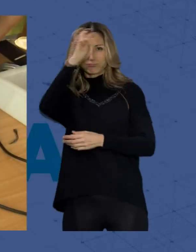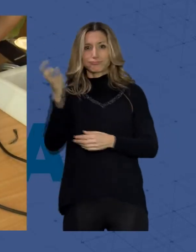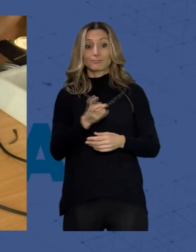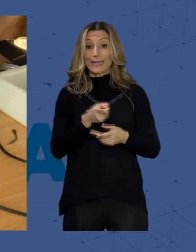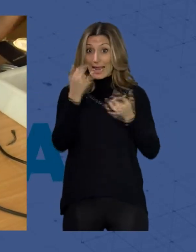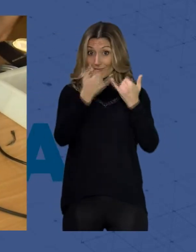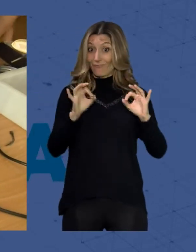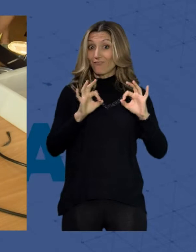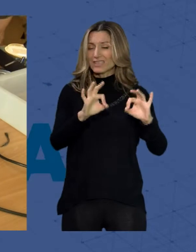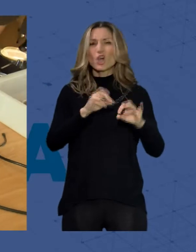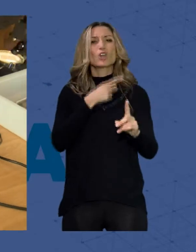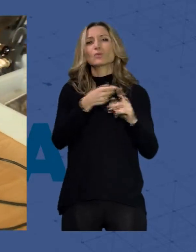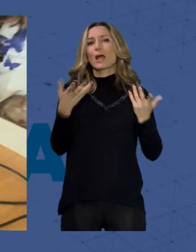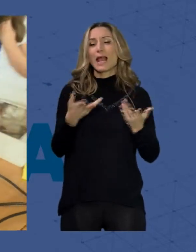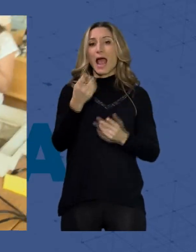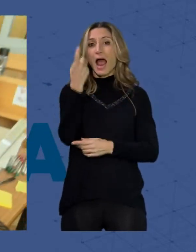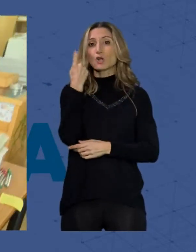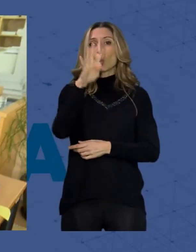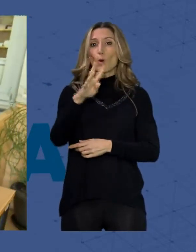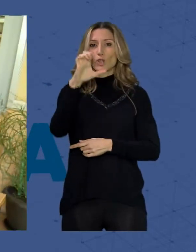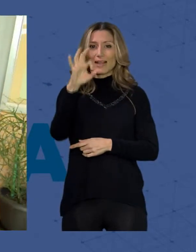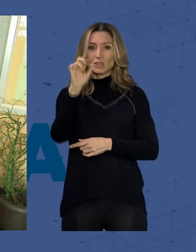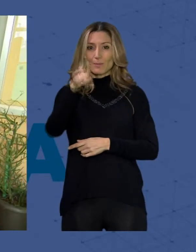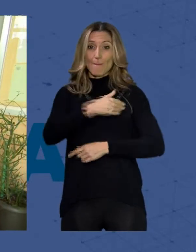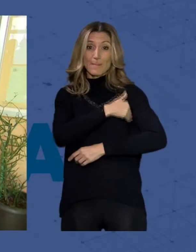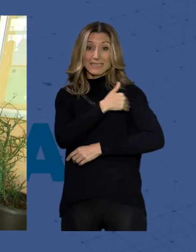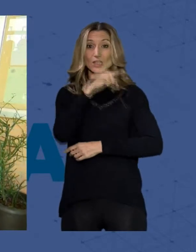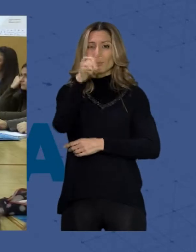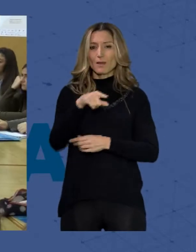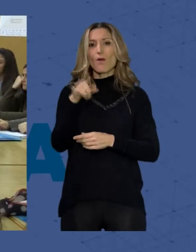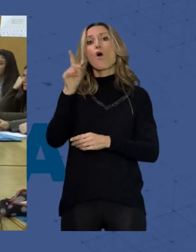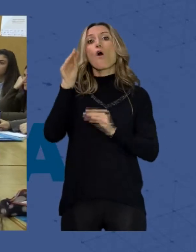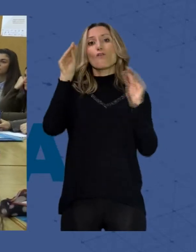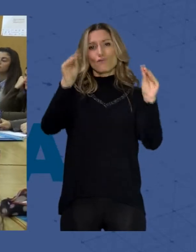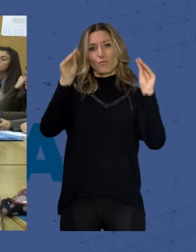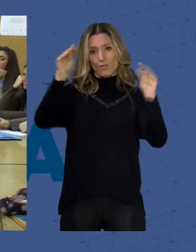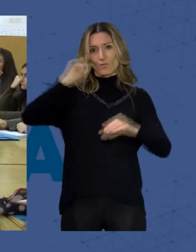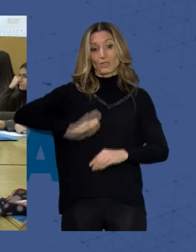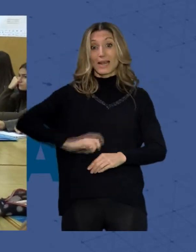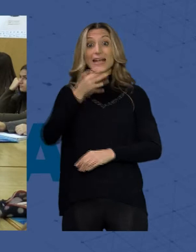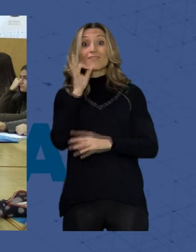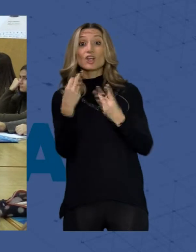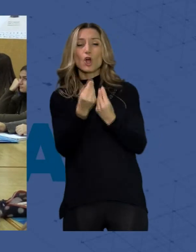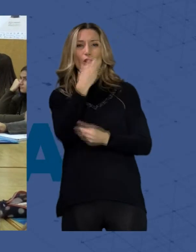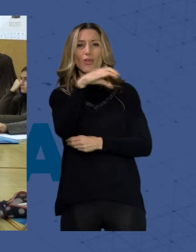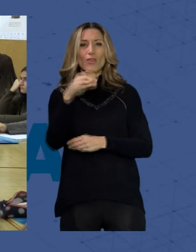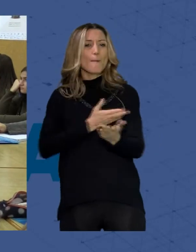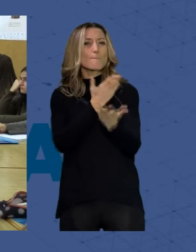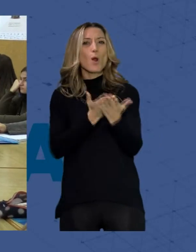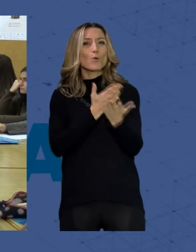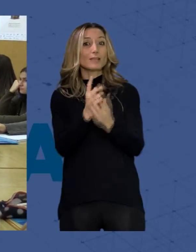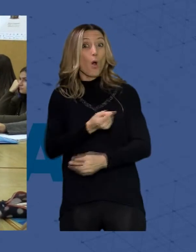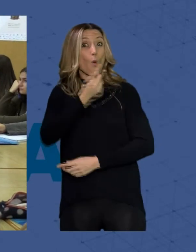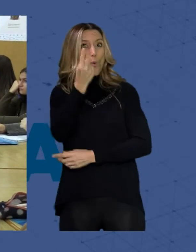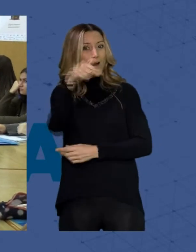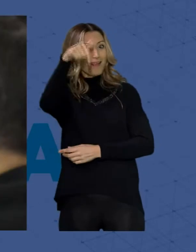destinado al alumnado de cuarto de la ESO, bachillerato y formación profesional. Los cafés con ciencia son una de las propuestas más destacadas